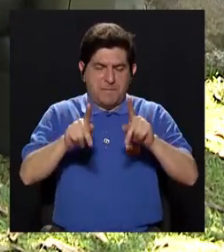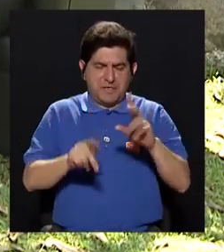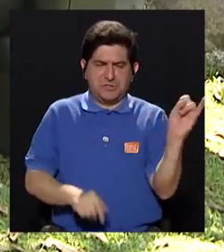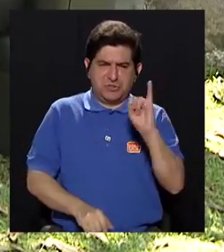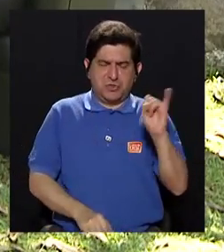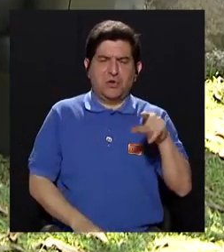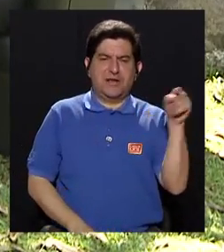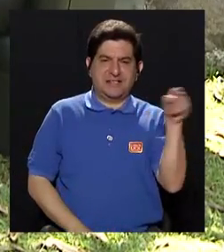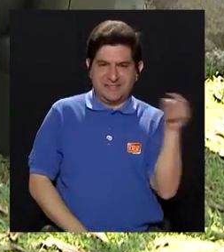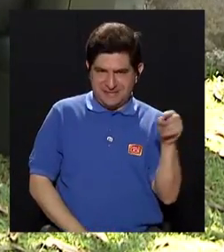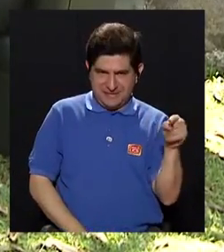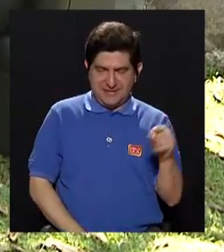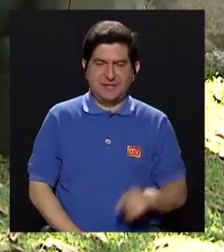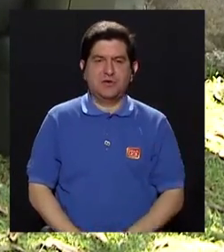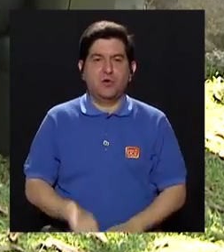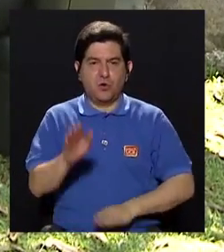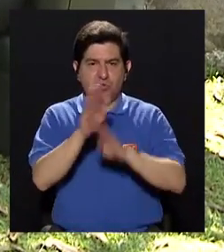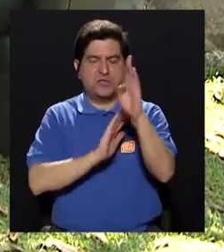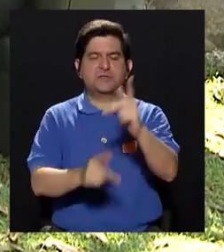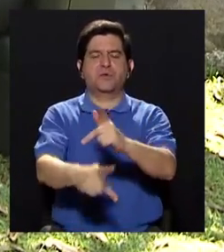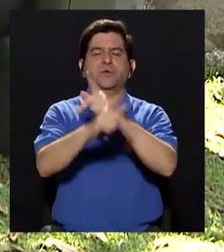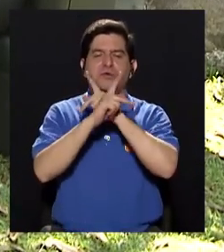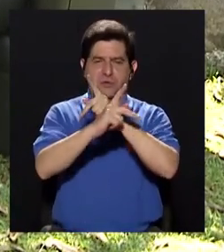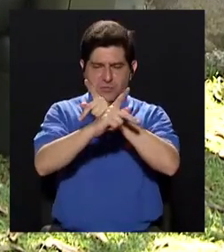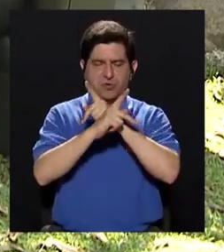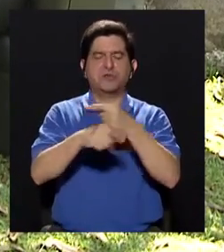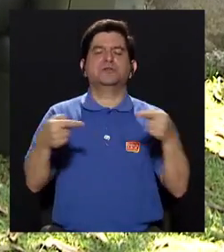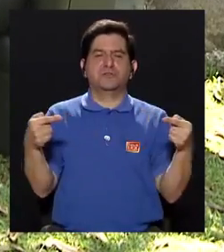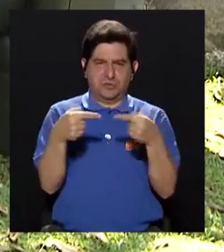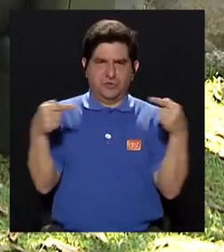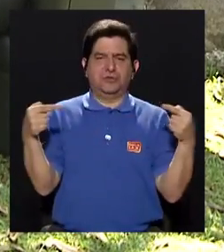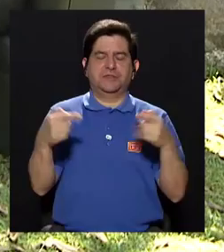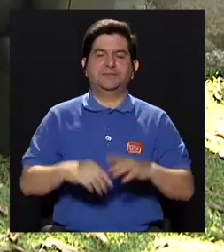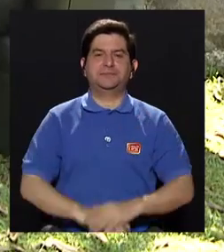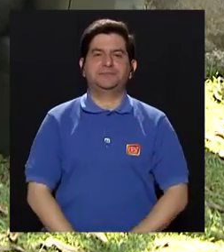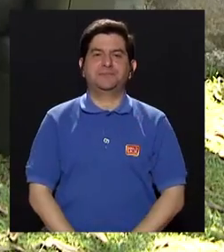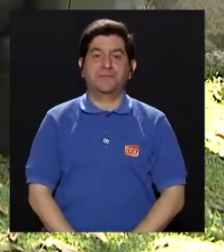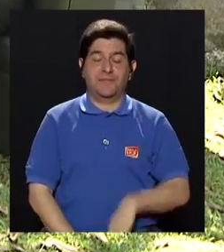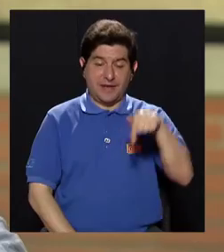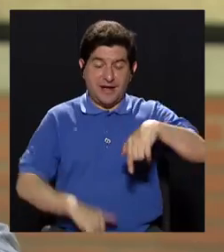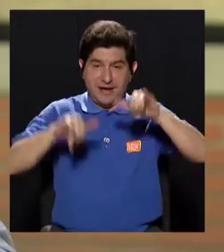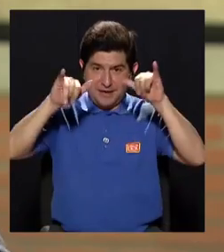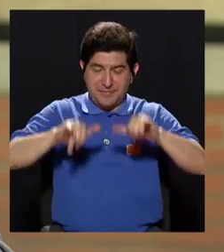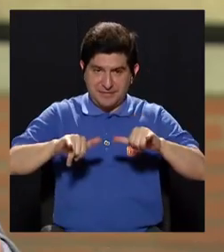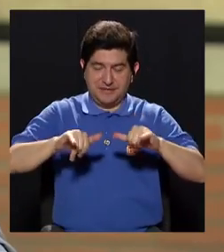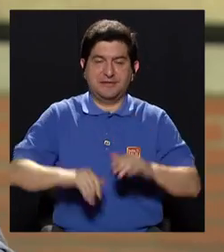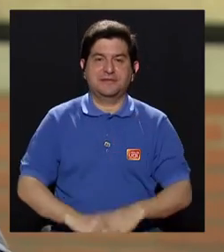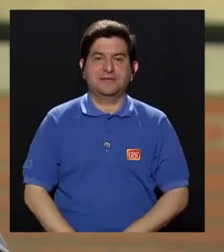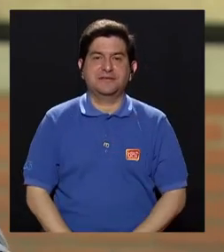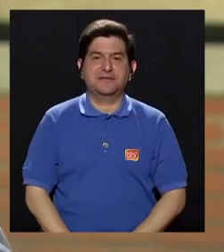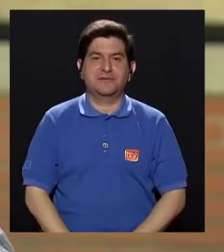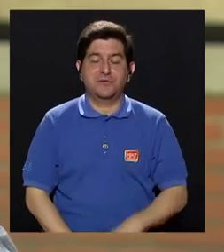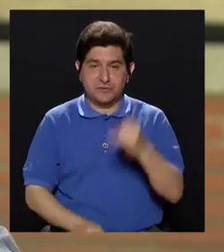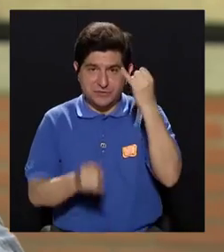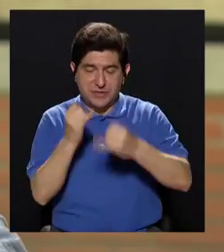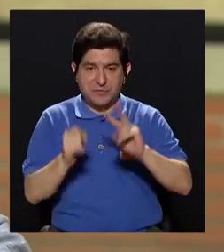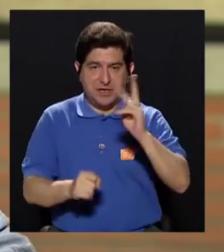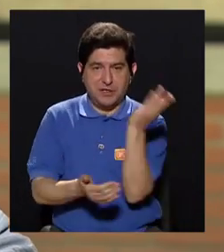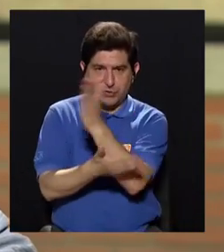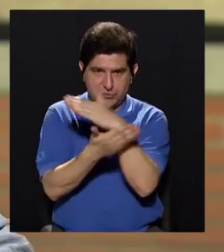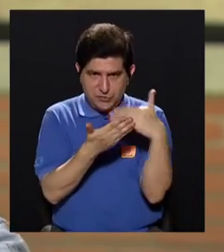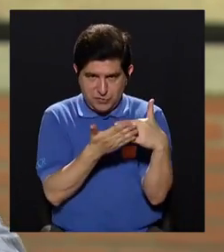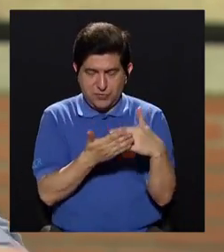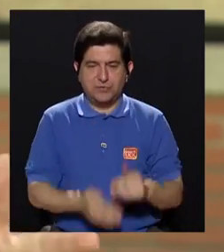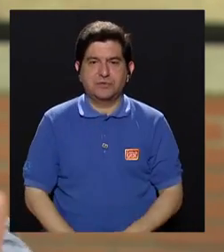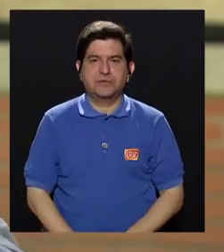paciente una infección por zika, desarrolle una inmunidad protectora contra dicho virus. Bueno, vamos a quedar acá en este momento para finalizar con el